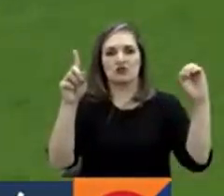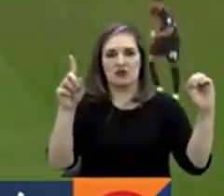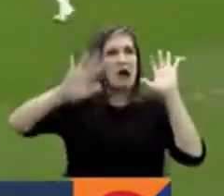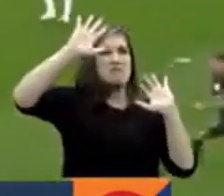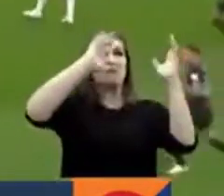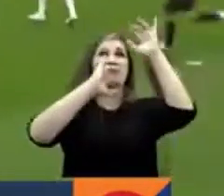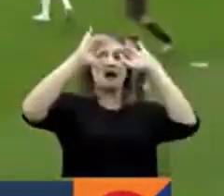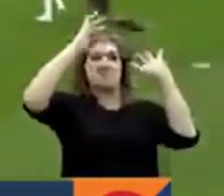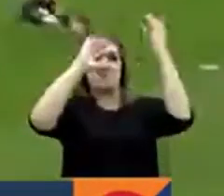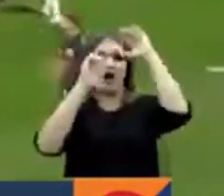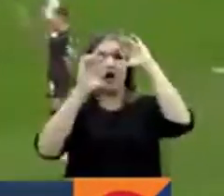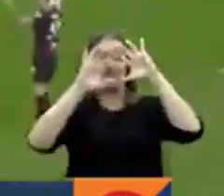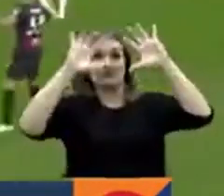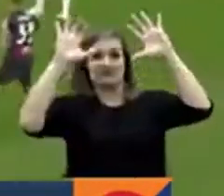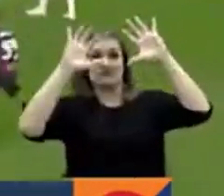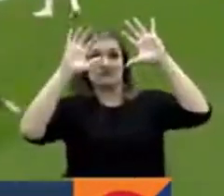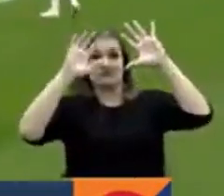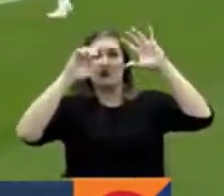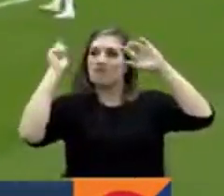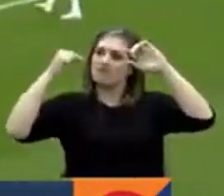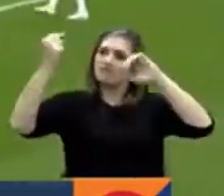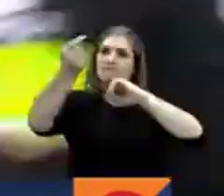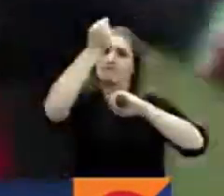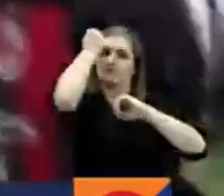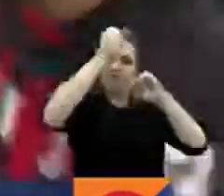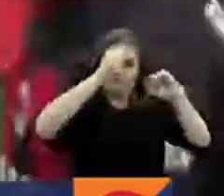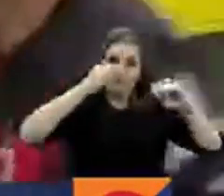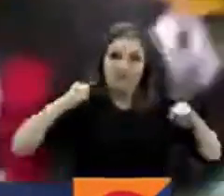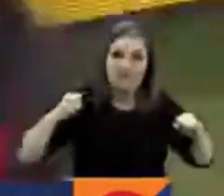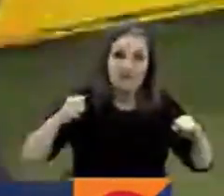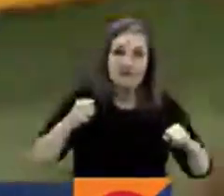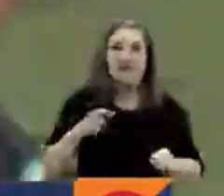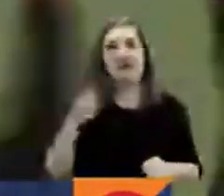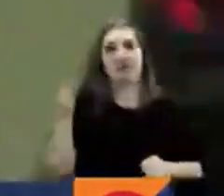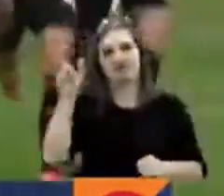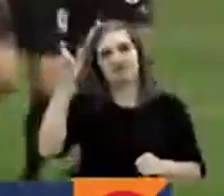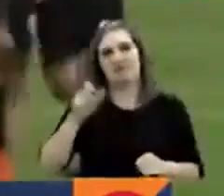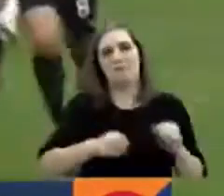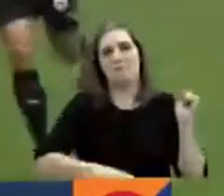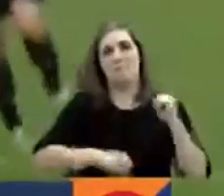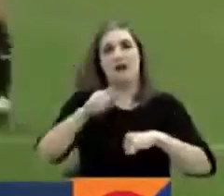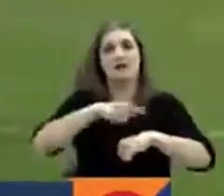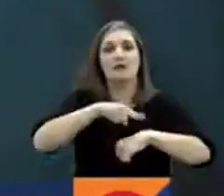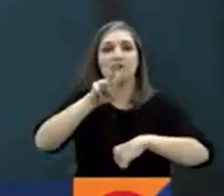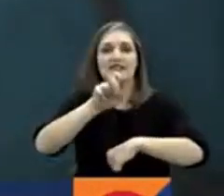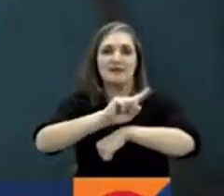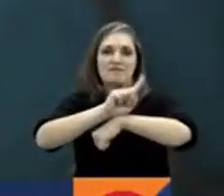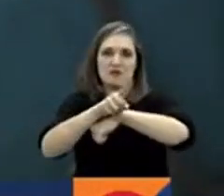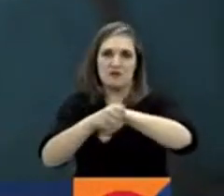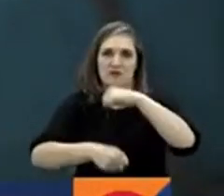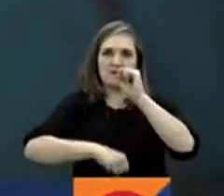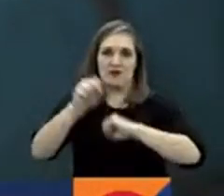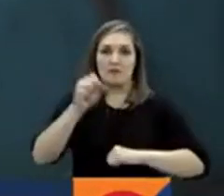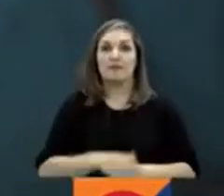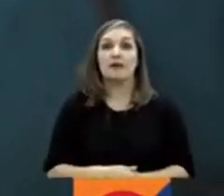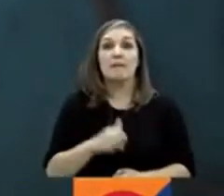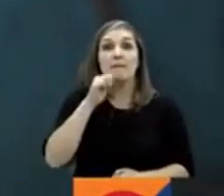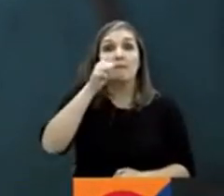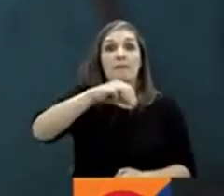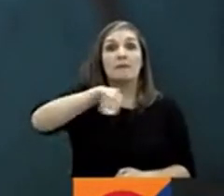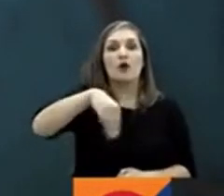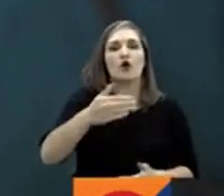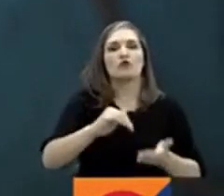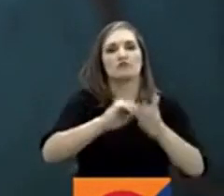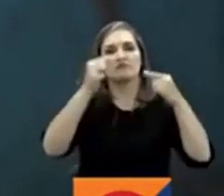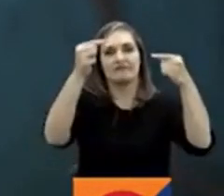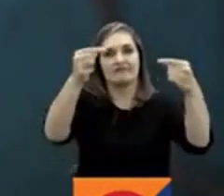en Múnich. Atajó, dejó rebote para que Brahim Díaz le diera la victoria al minuto 7 al conjunto rotzonero. Este miércoles sigue la disputa